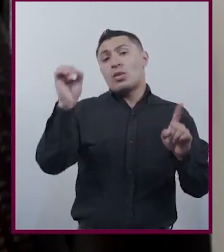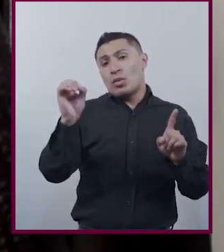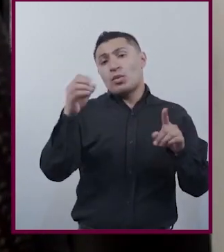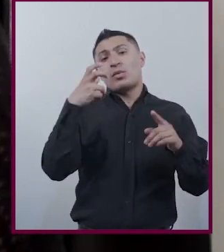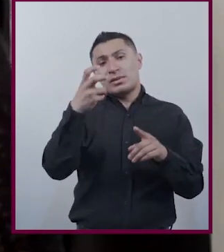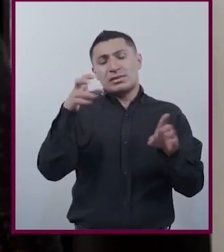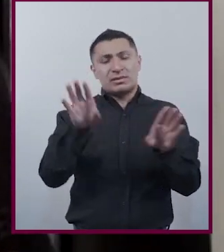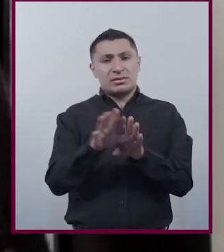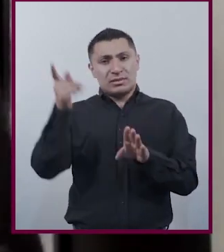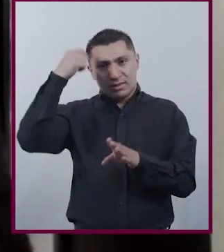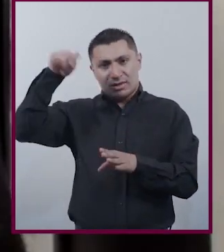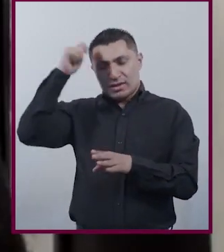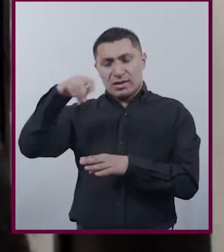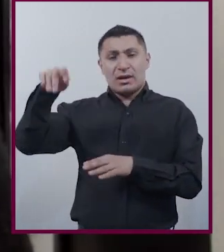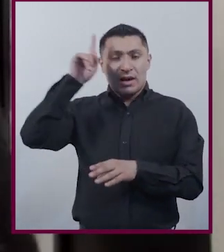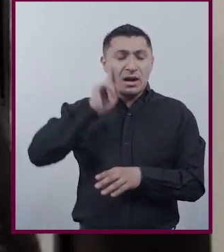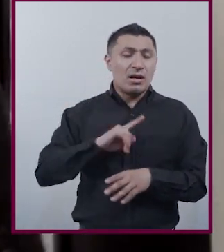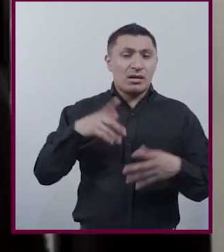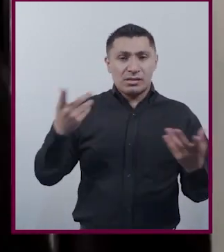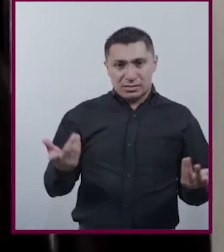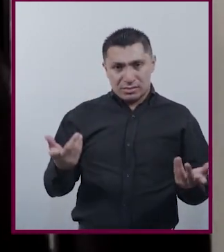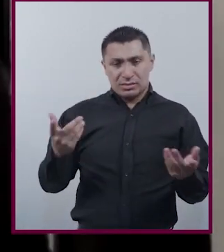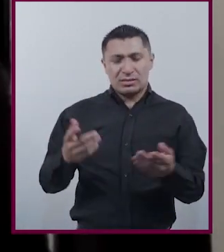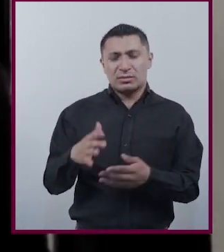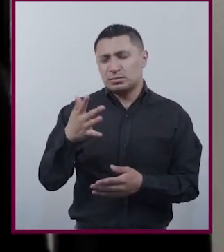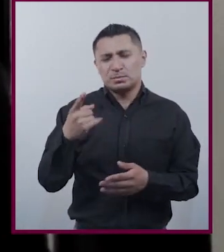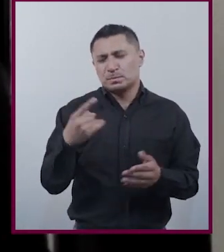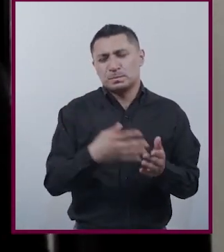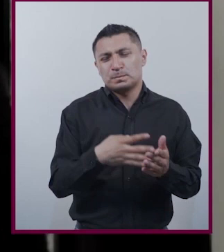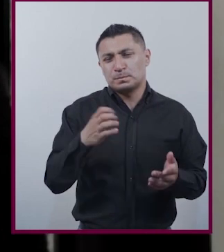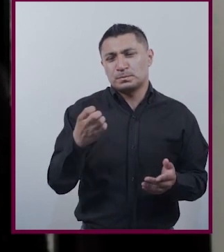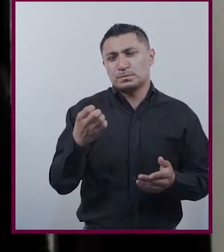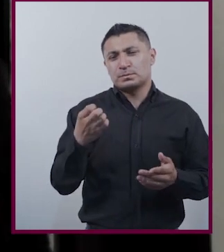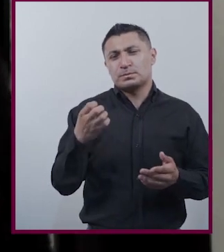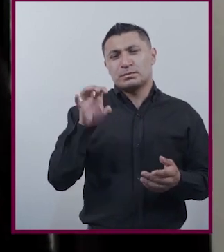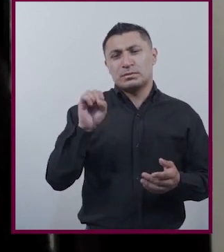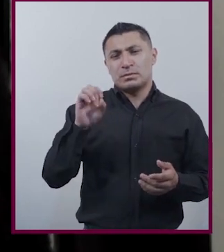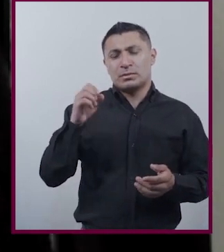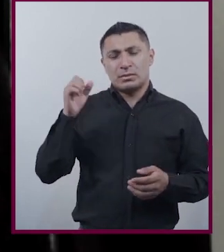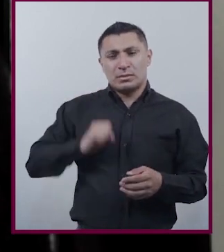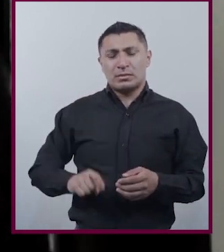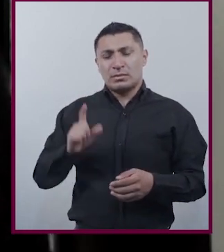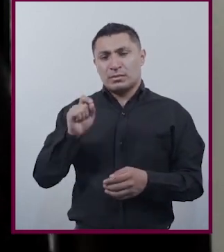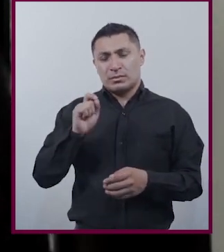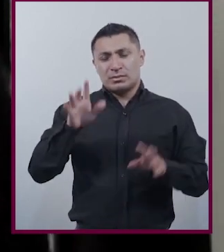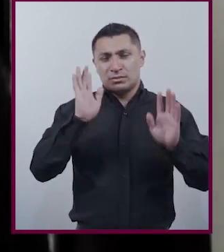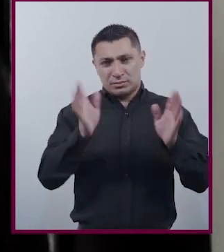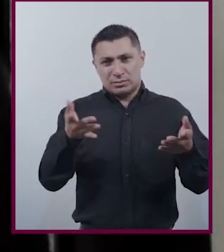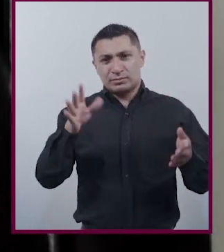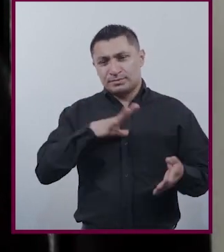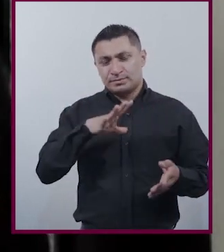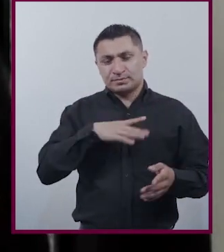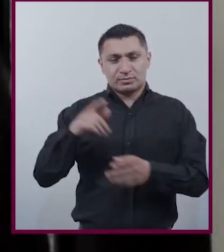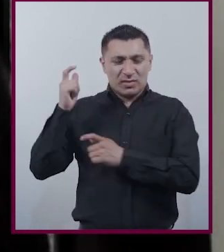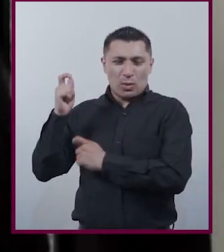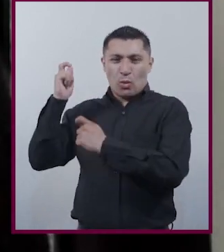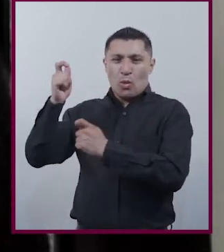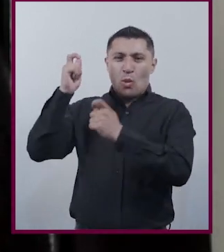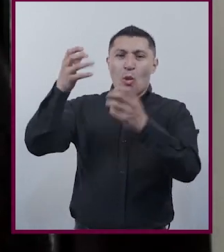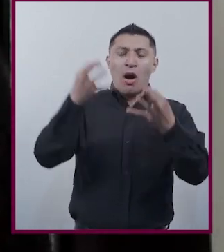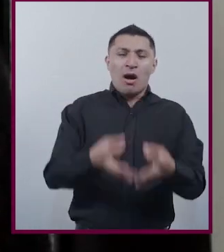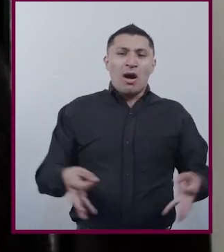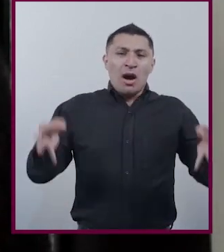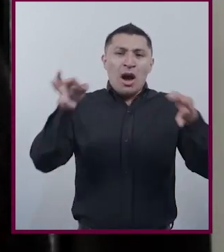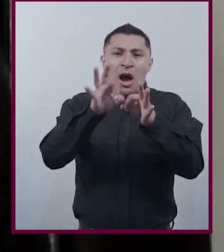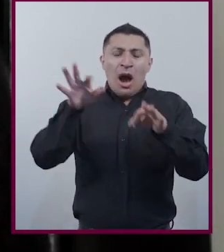La teoría feminista Por ahí De los años 60 Del siglo XX Ya por supuesto Había habido Manifestaciones Muy importantes